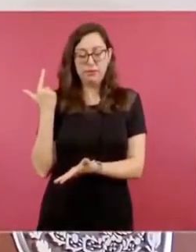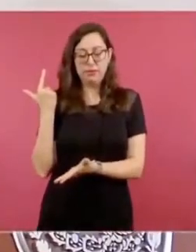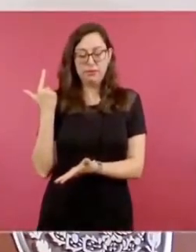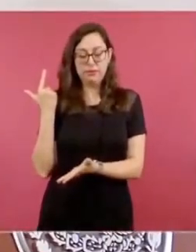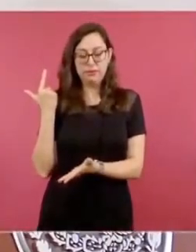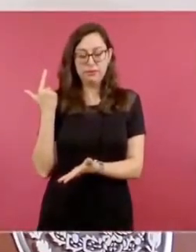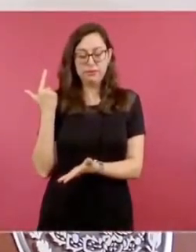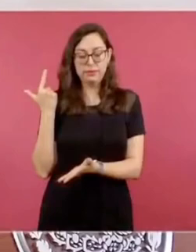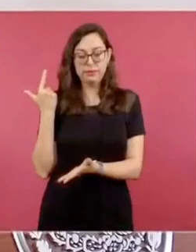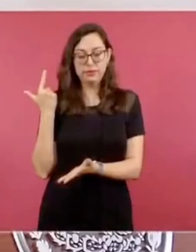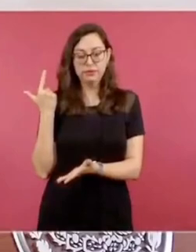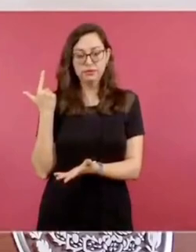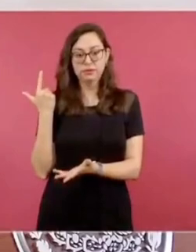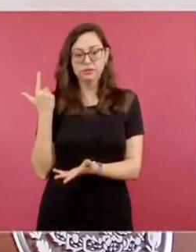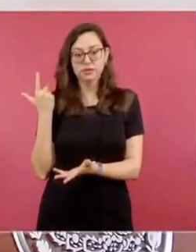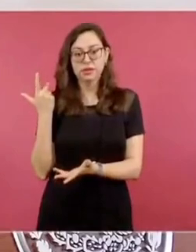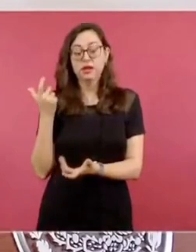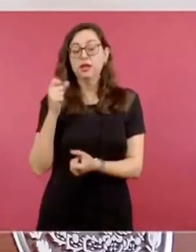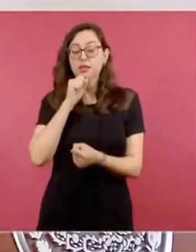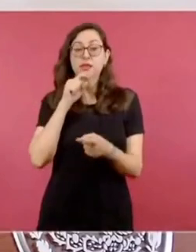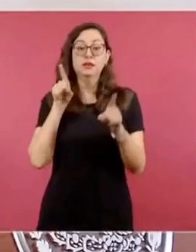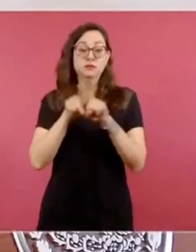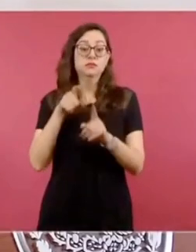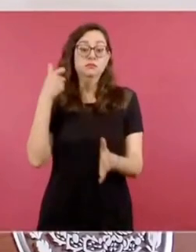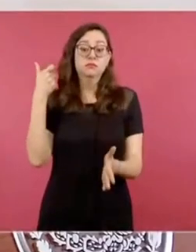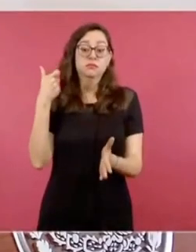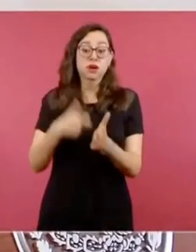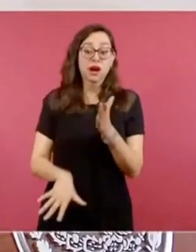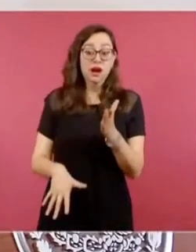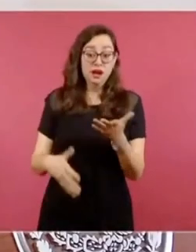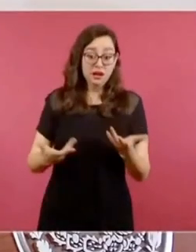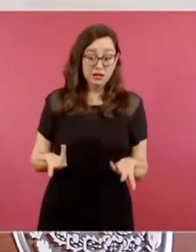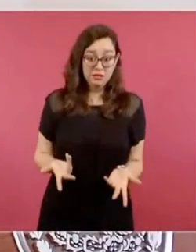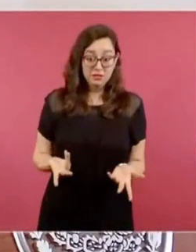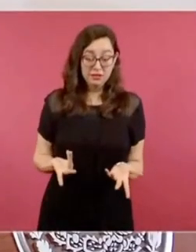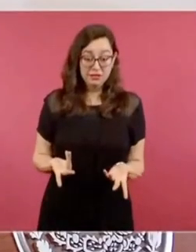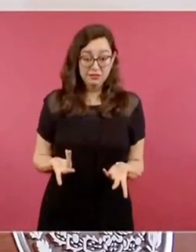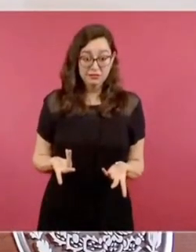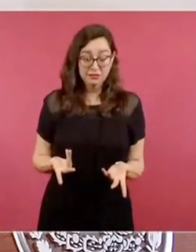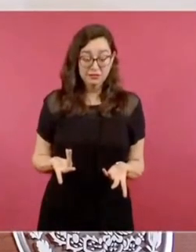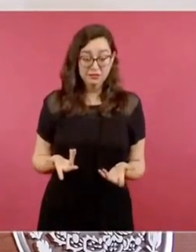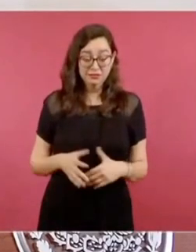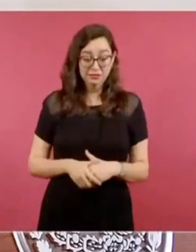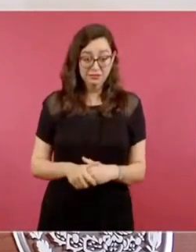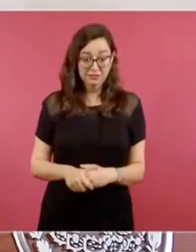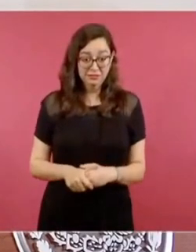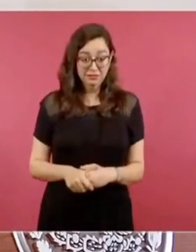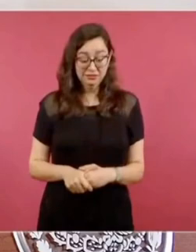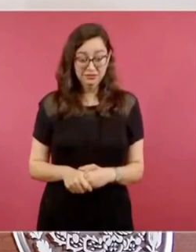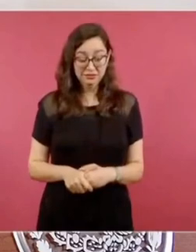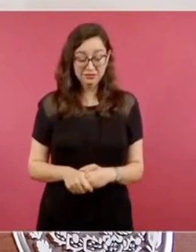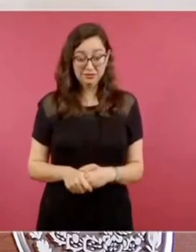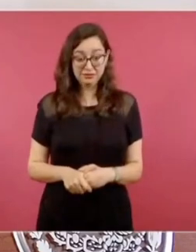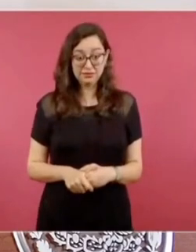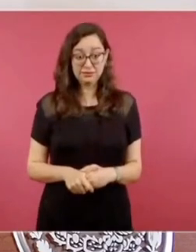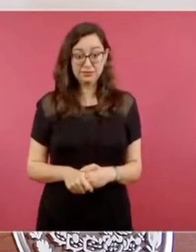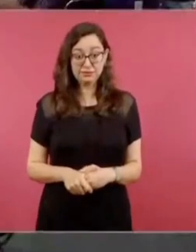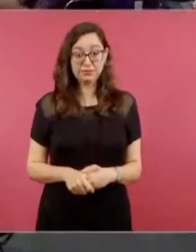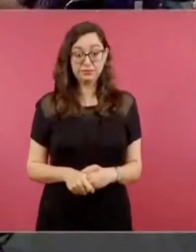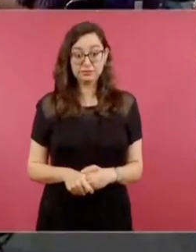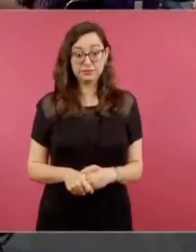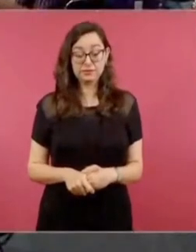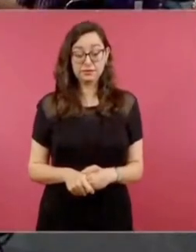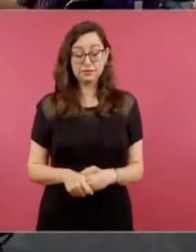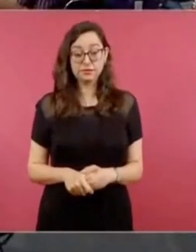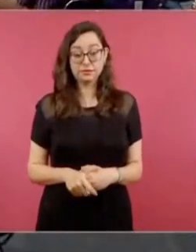más rentables y son las